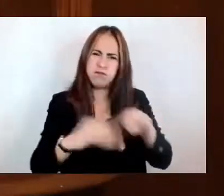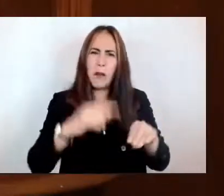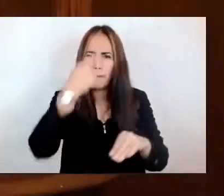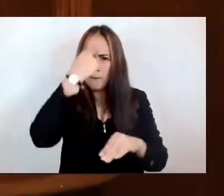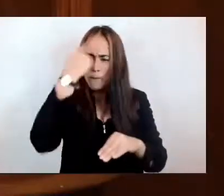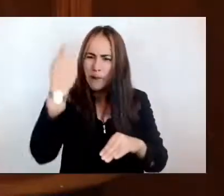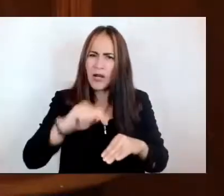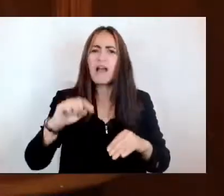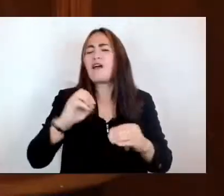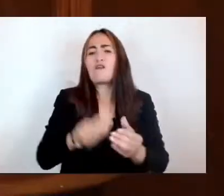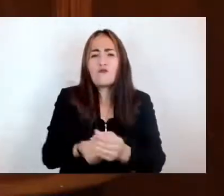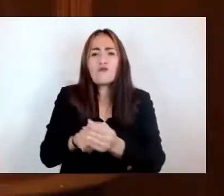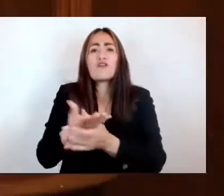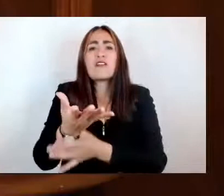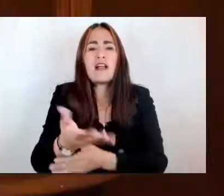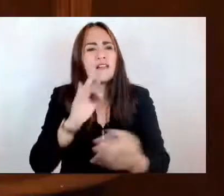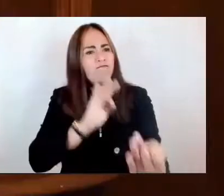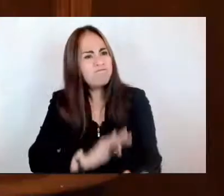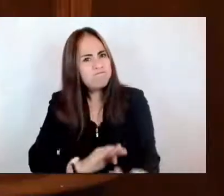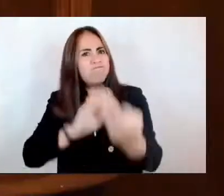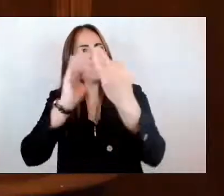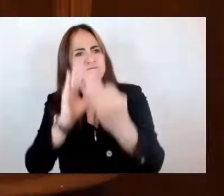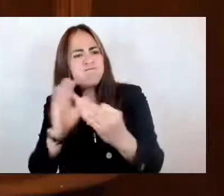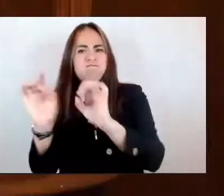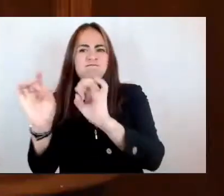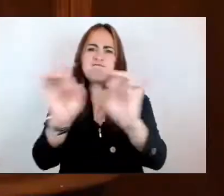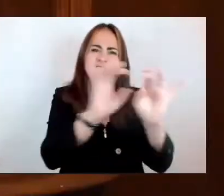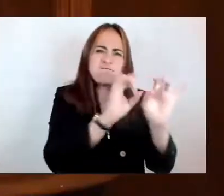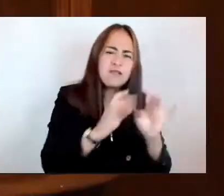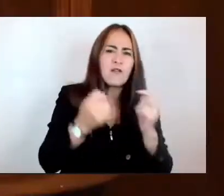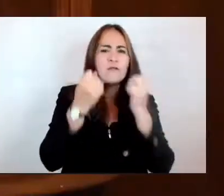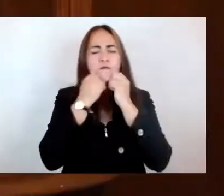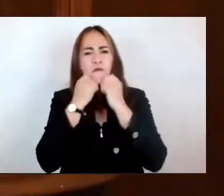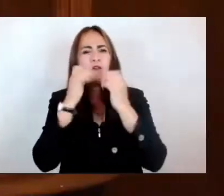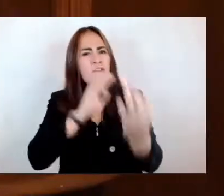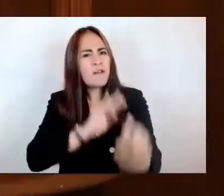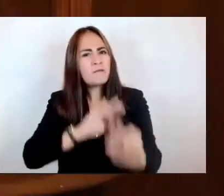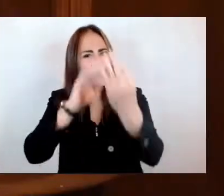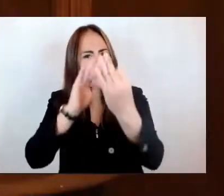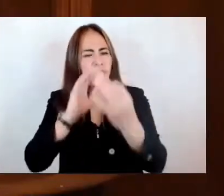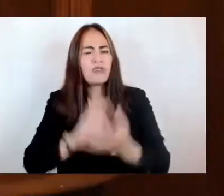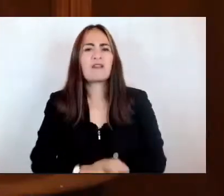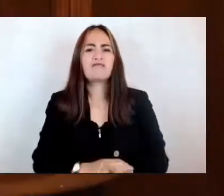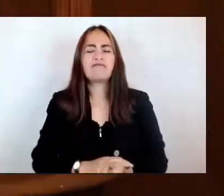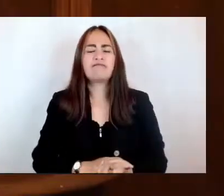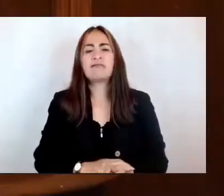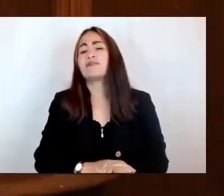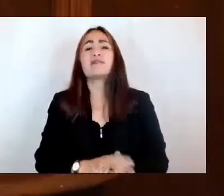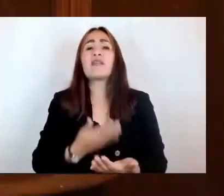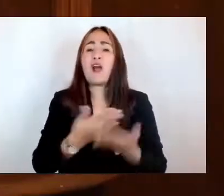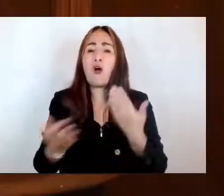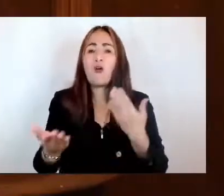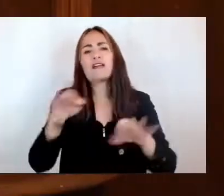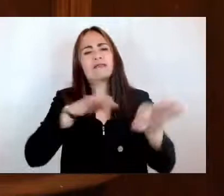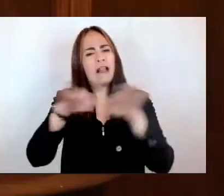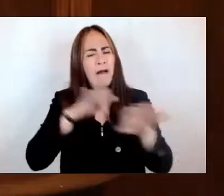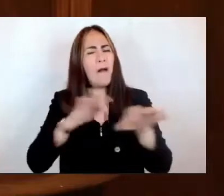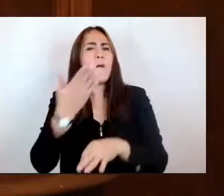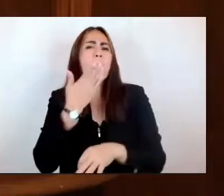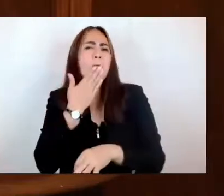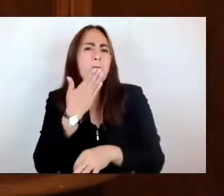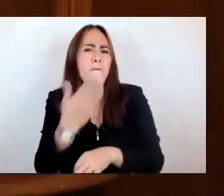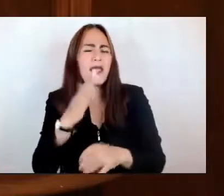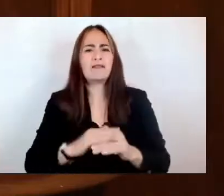de enfrentar los retos realmente existentes en toda vida, en el mundo de hoy, con un empleo digno, una